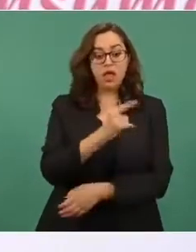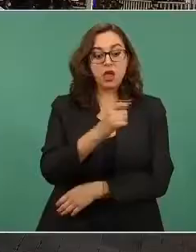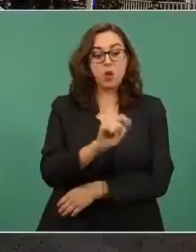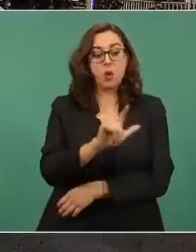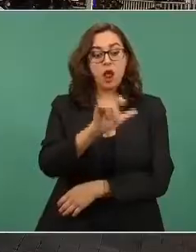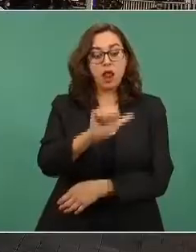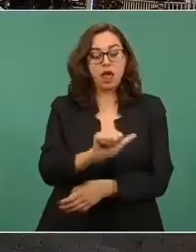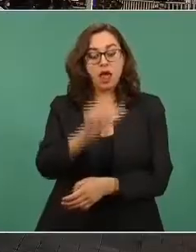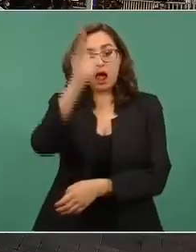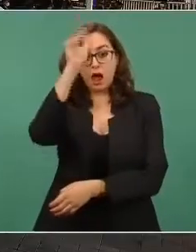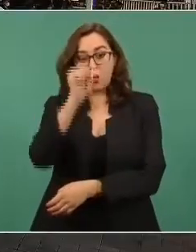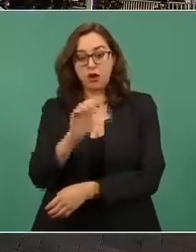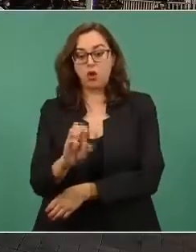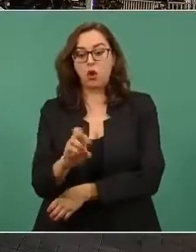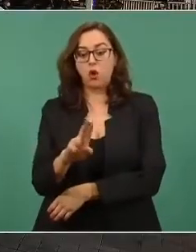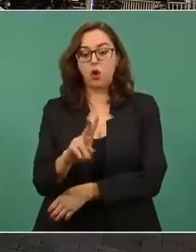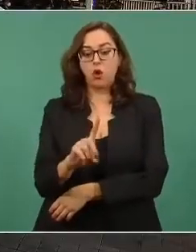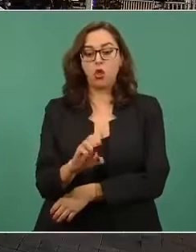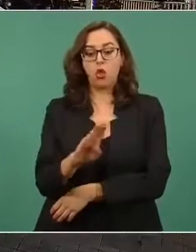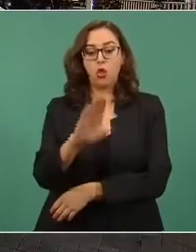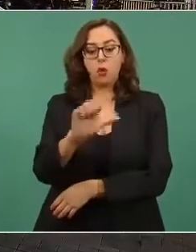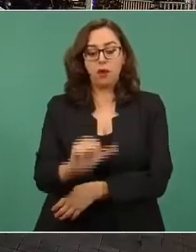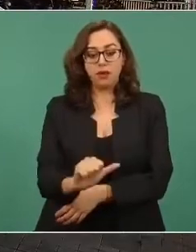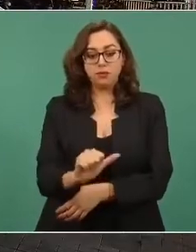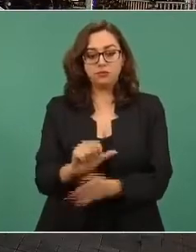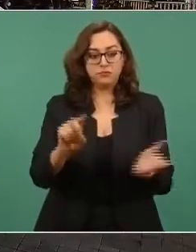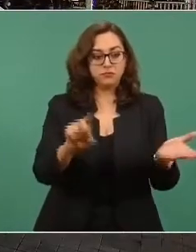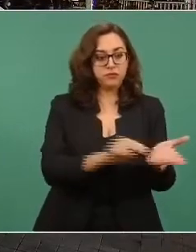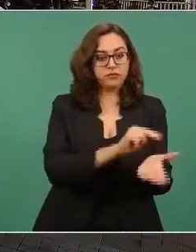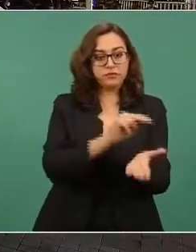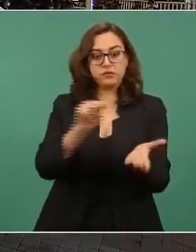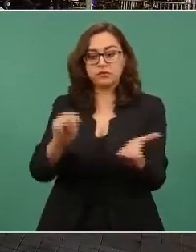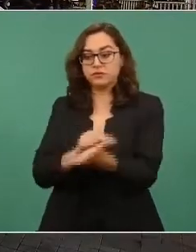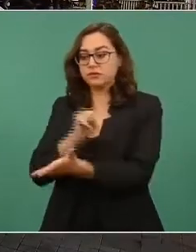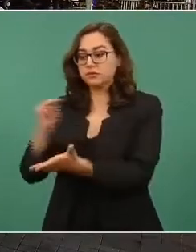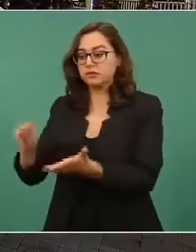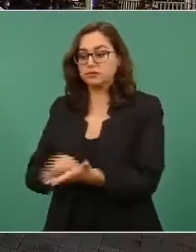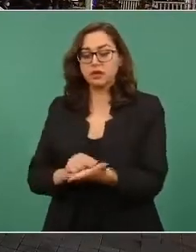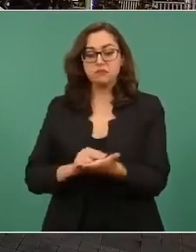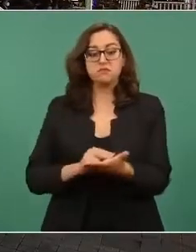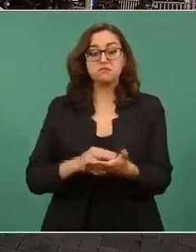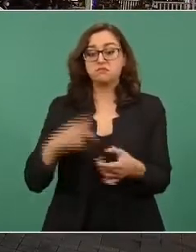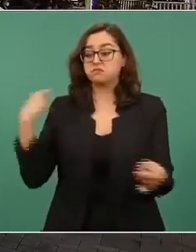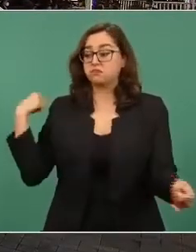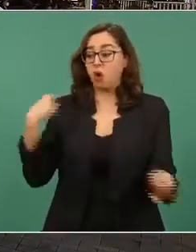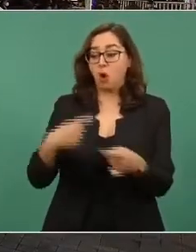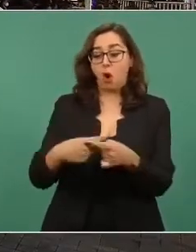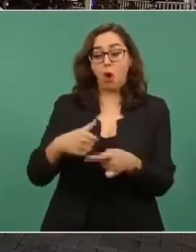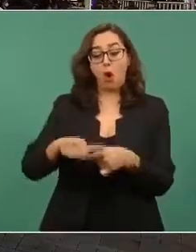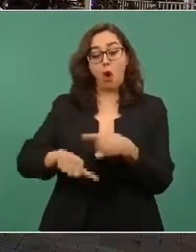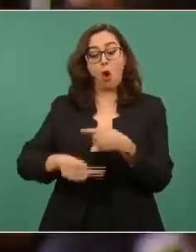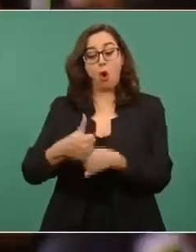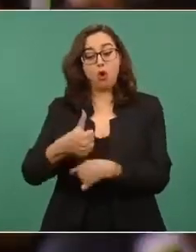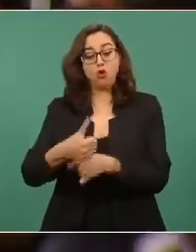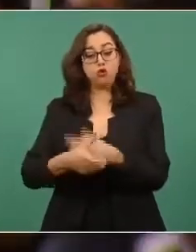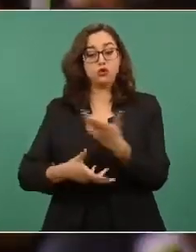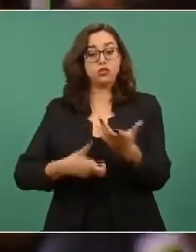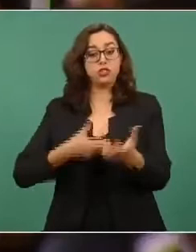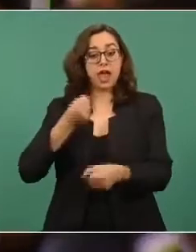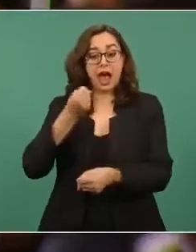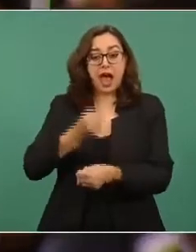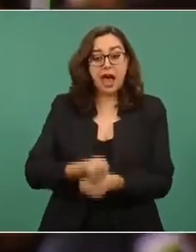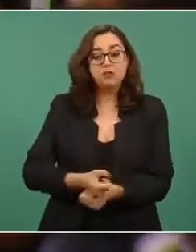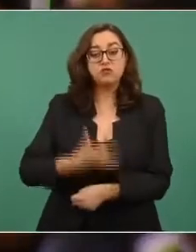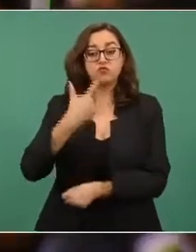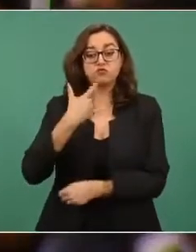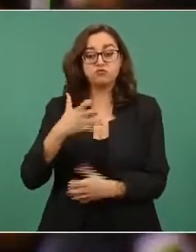tratados de Córdoba y la culminación de la lucha de más de una década